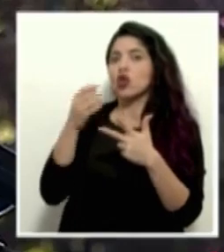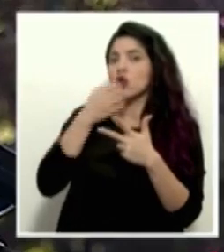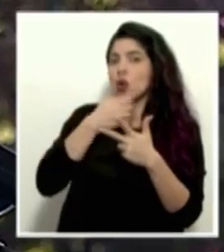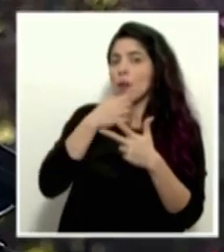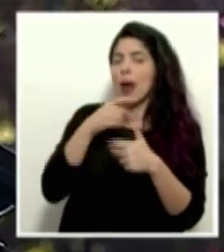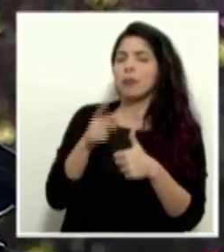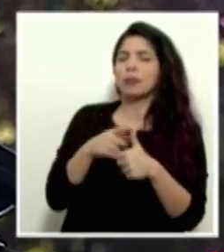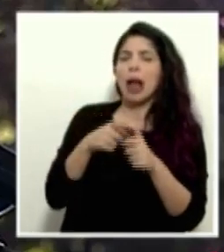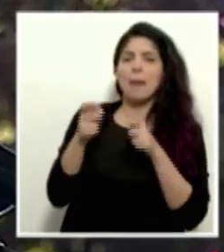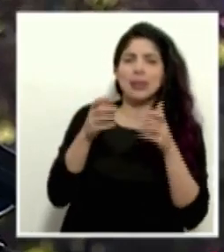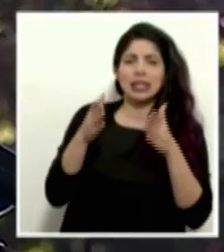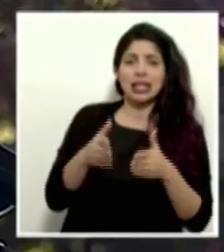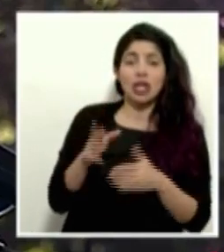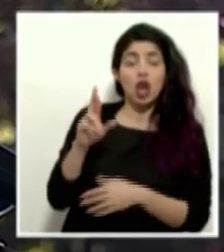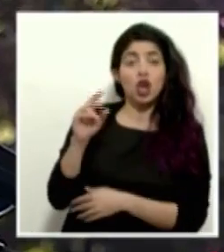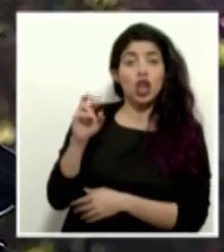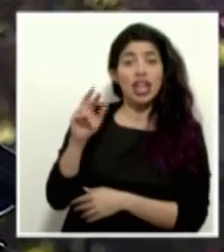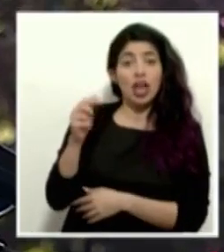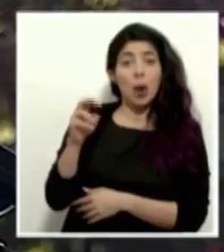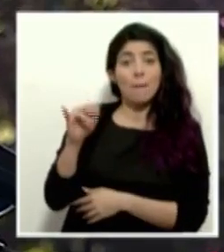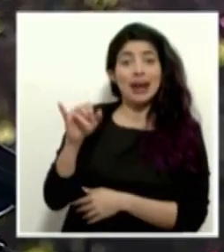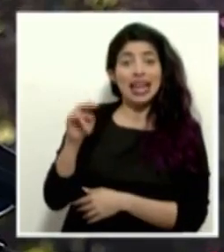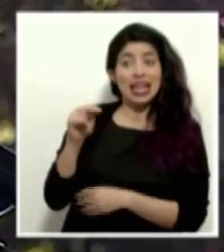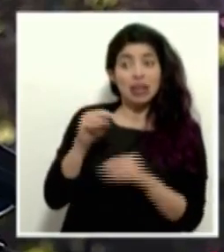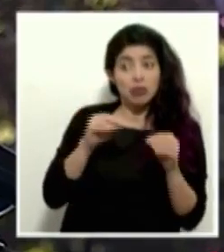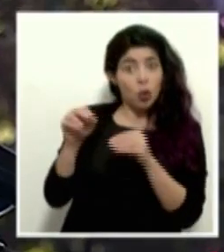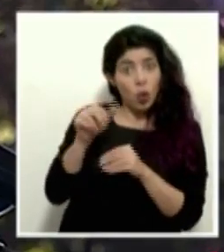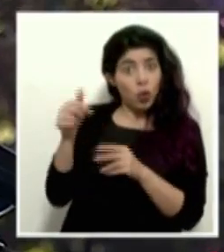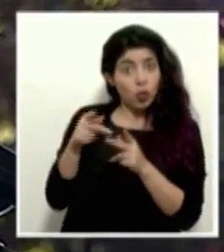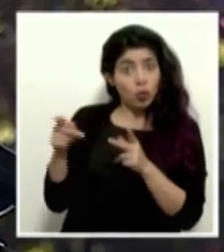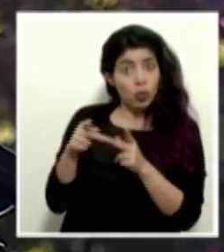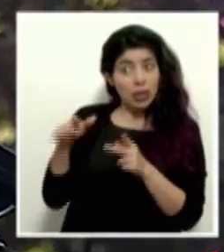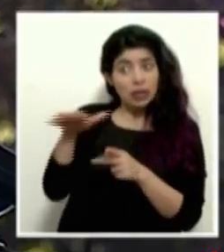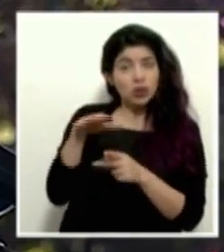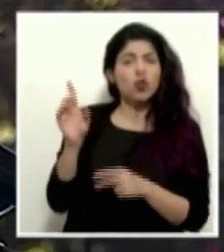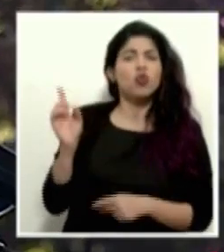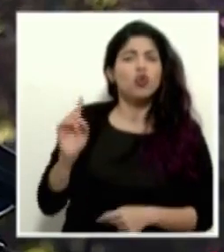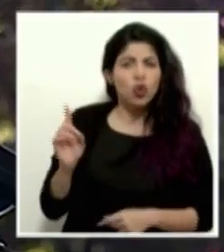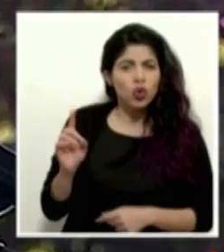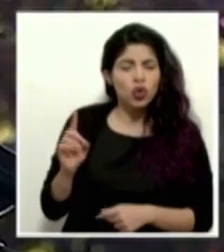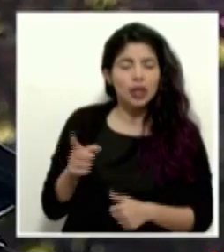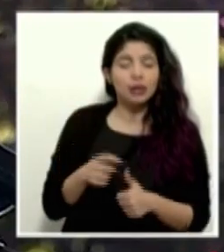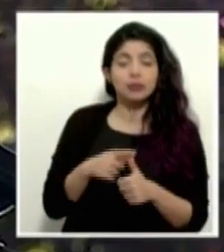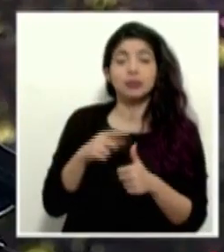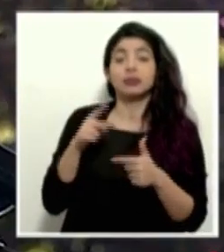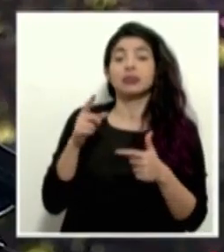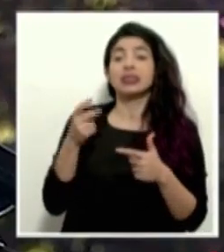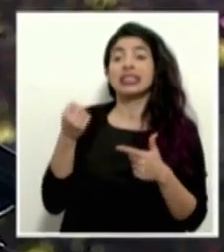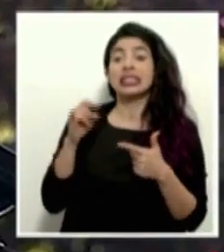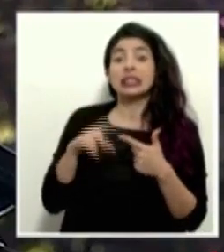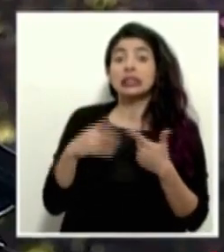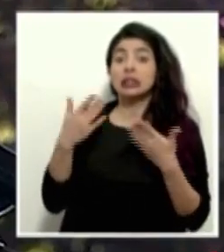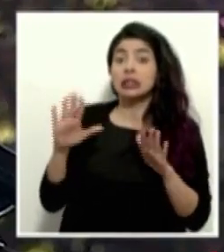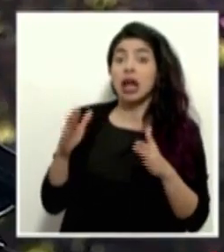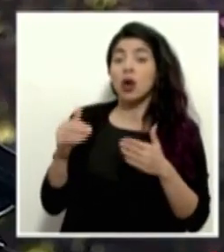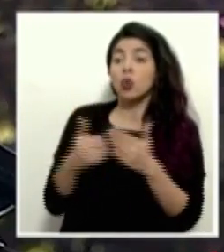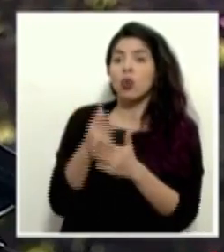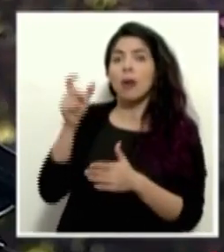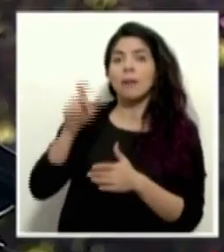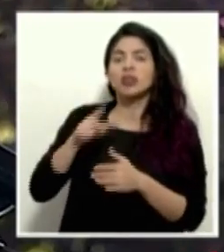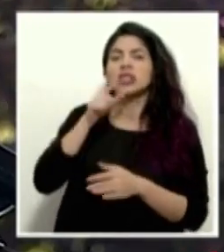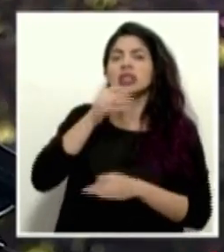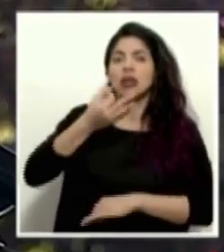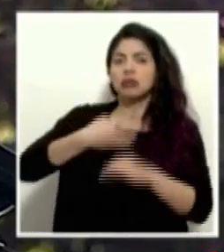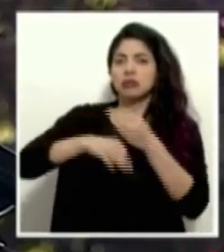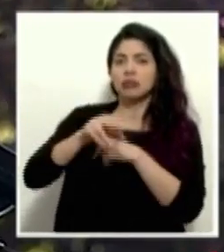administrativa. Don Rodrigo Marín se queda en otro puesto en el ministerio, si es así, en cuál se queda y si ya está la nueva persona que ocupará la